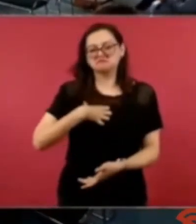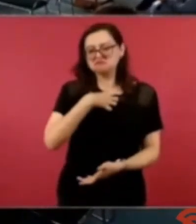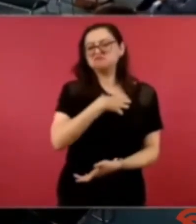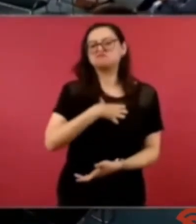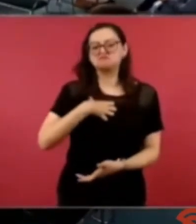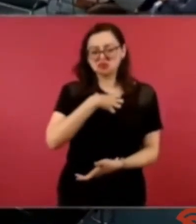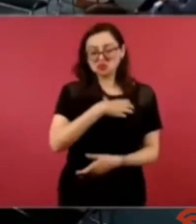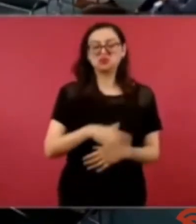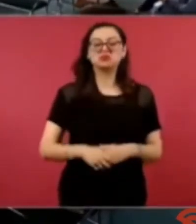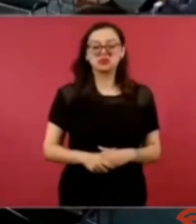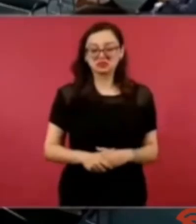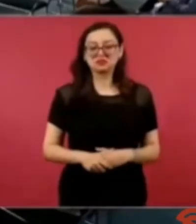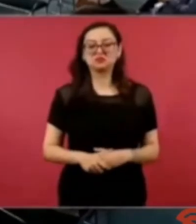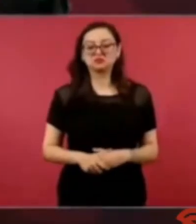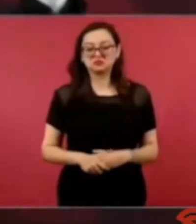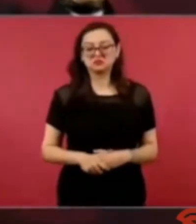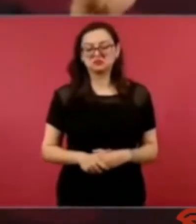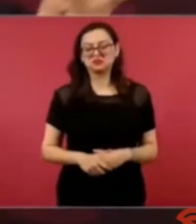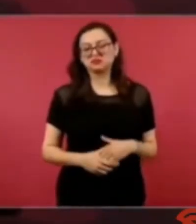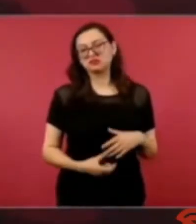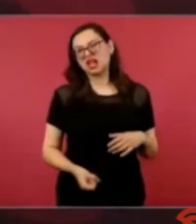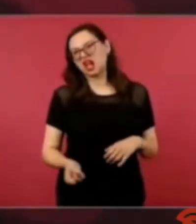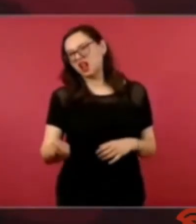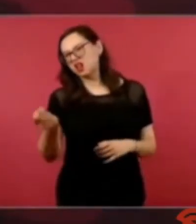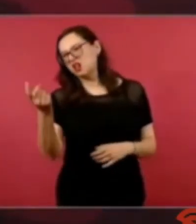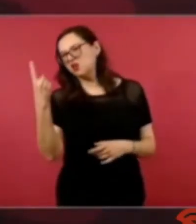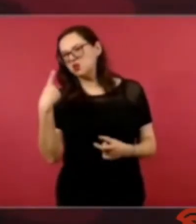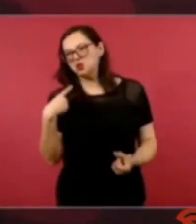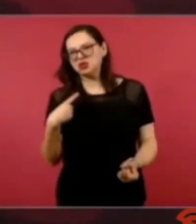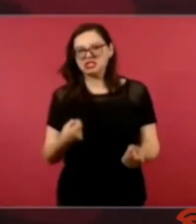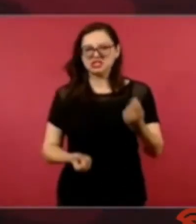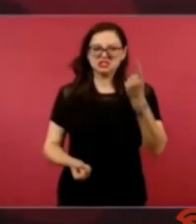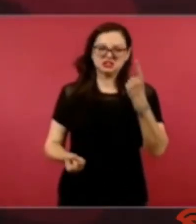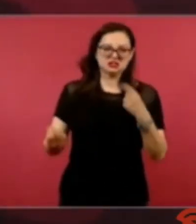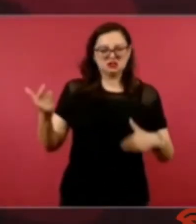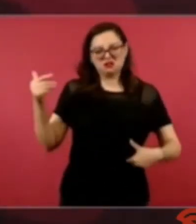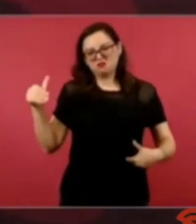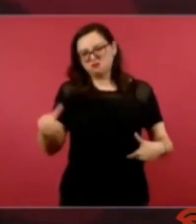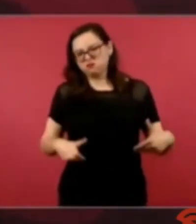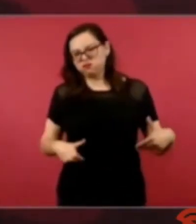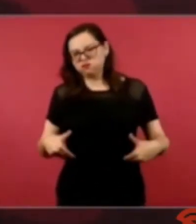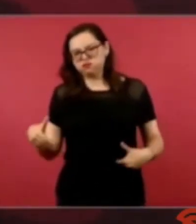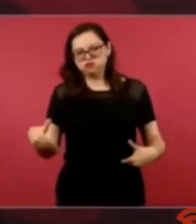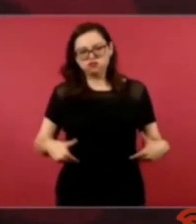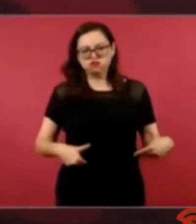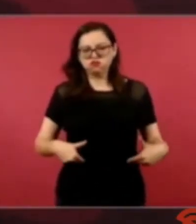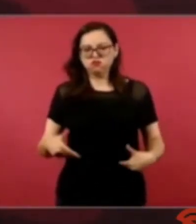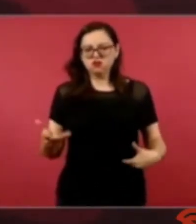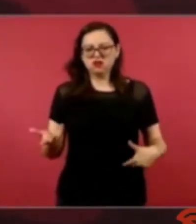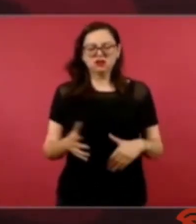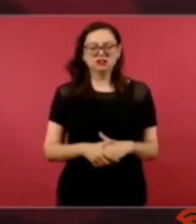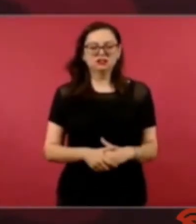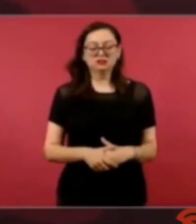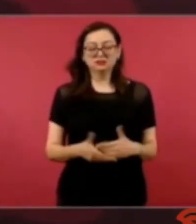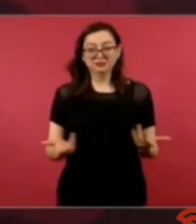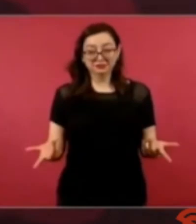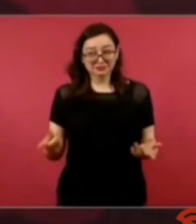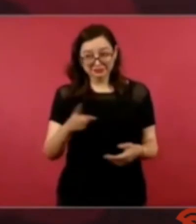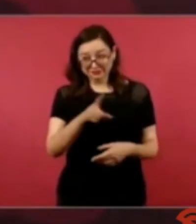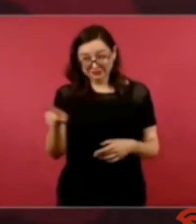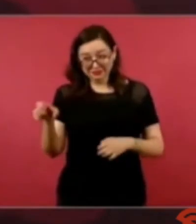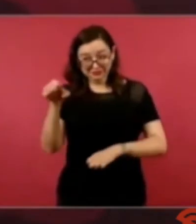son muy pocos y en sentido estricto ni siquiera son empresarios